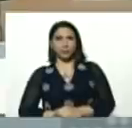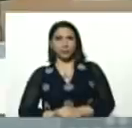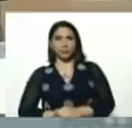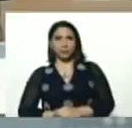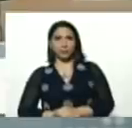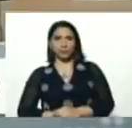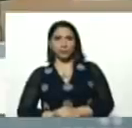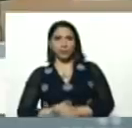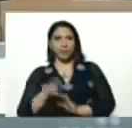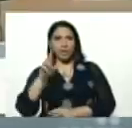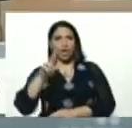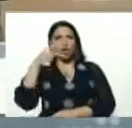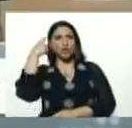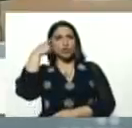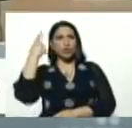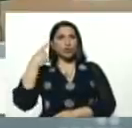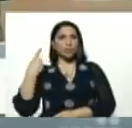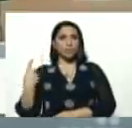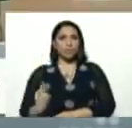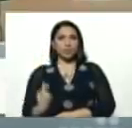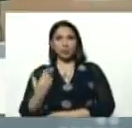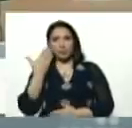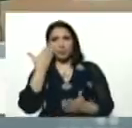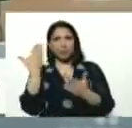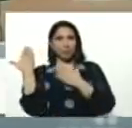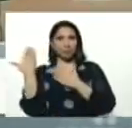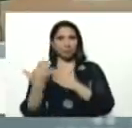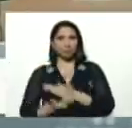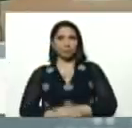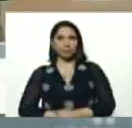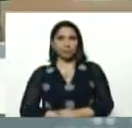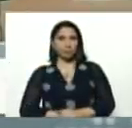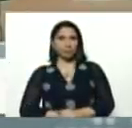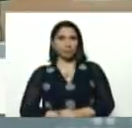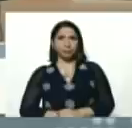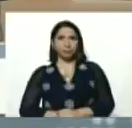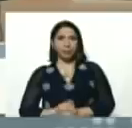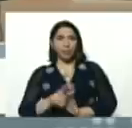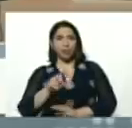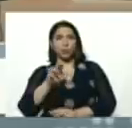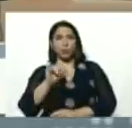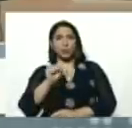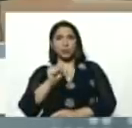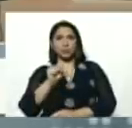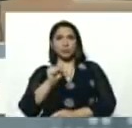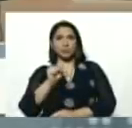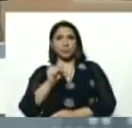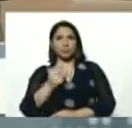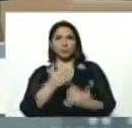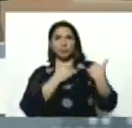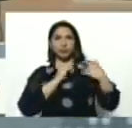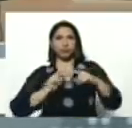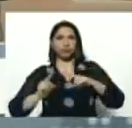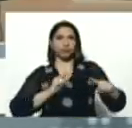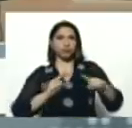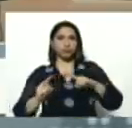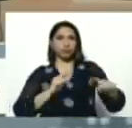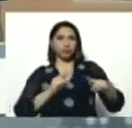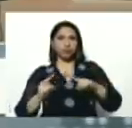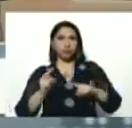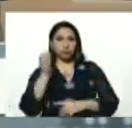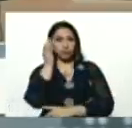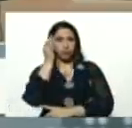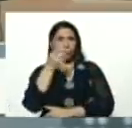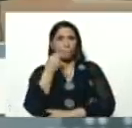Robex Apoleo, Luis Reyes, perdón, Luis Reyes dirige el grupo de, el consejo